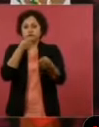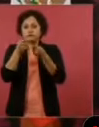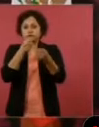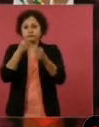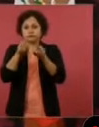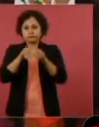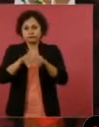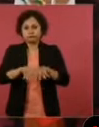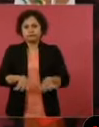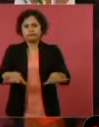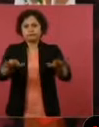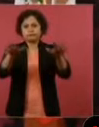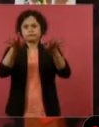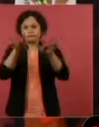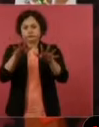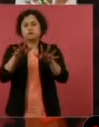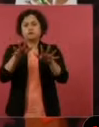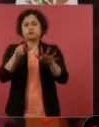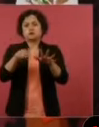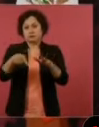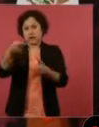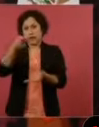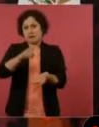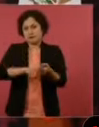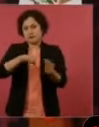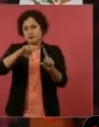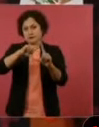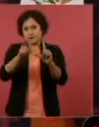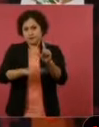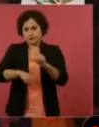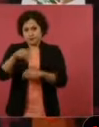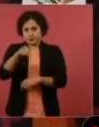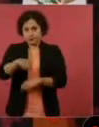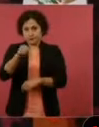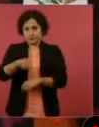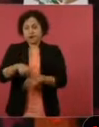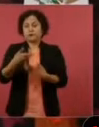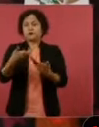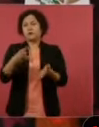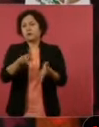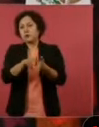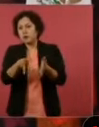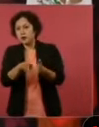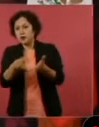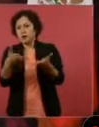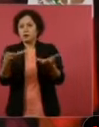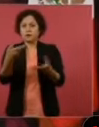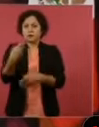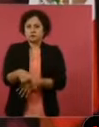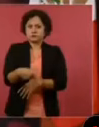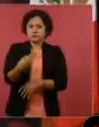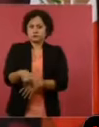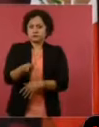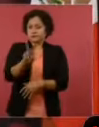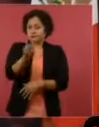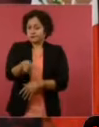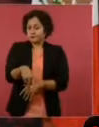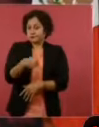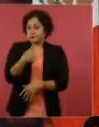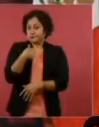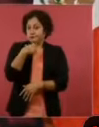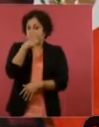información nacional, periódicos nacionales. Me da pena